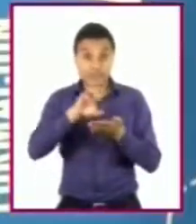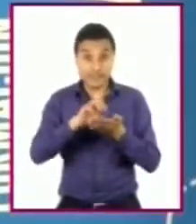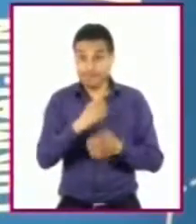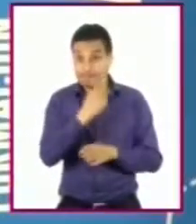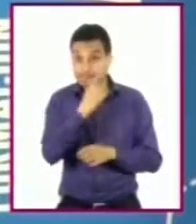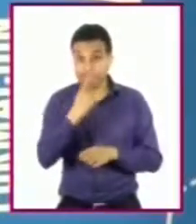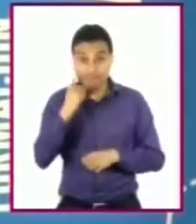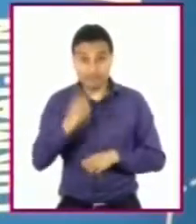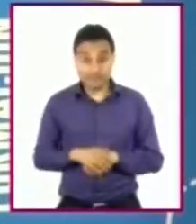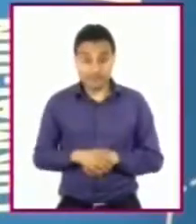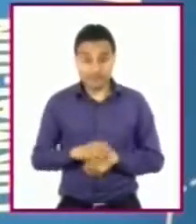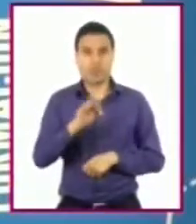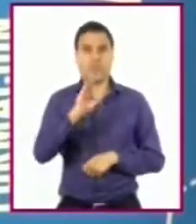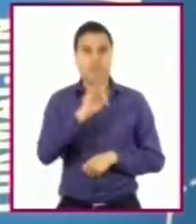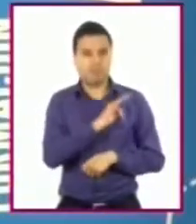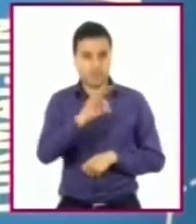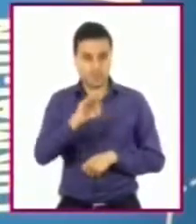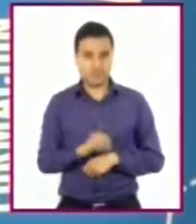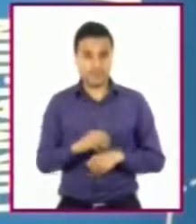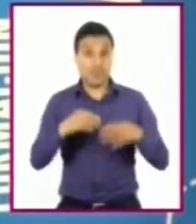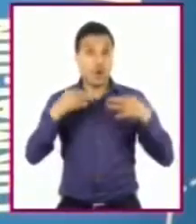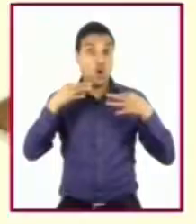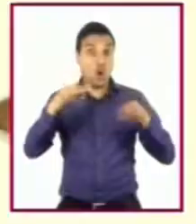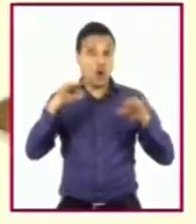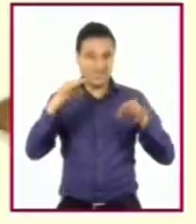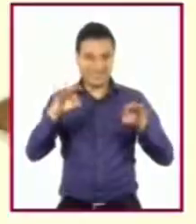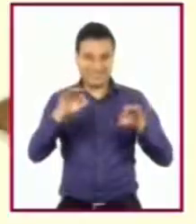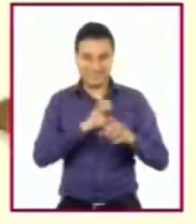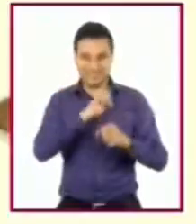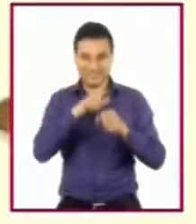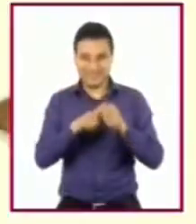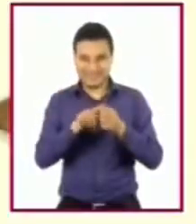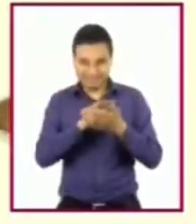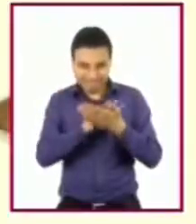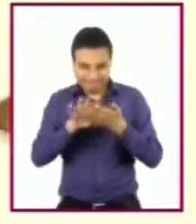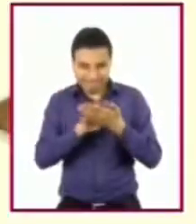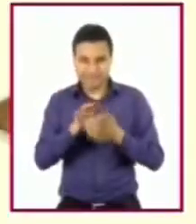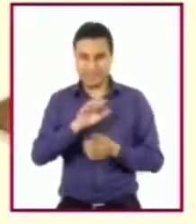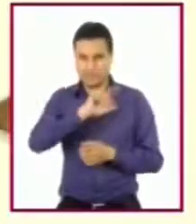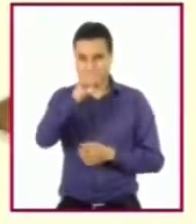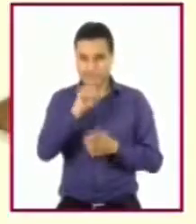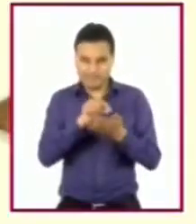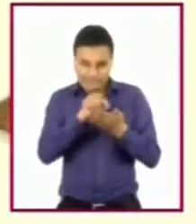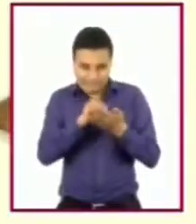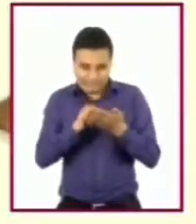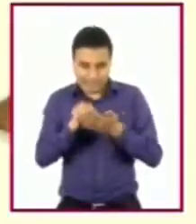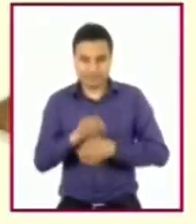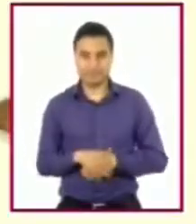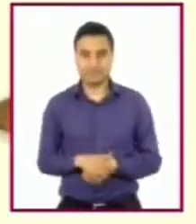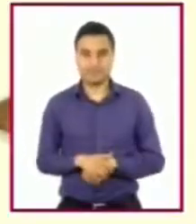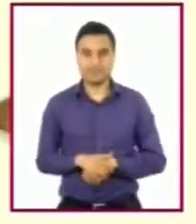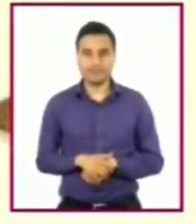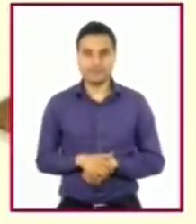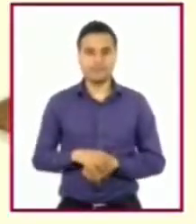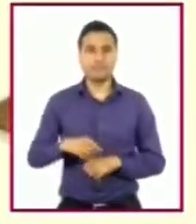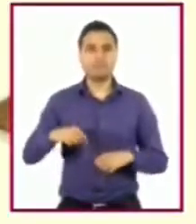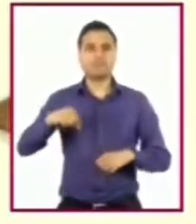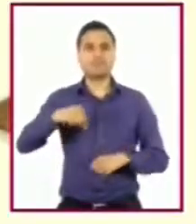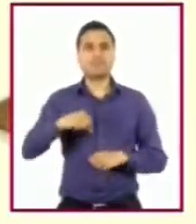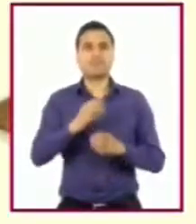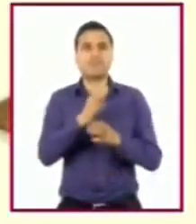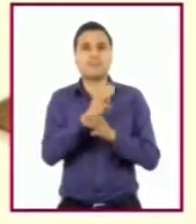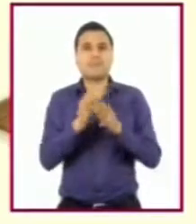hojas leyes, punzón y regleta. Estos materiales les ayudarán a llevar a cabo las actividades